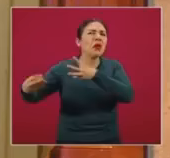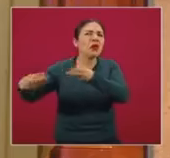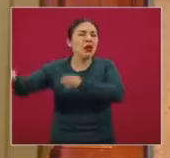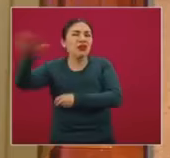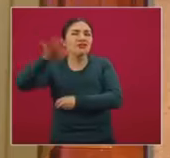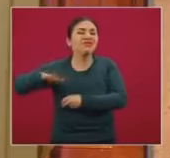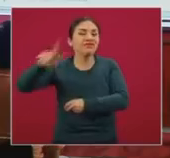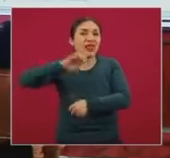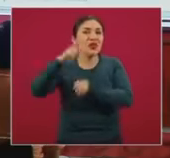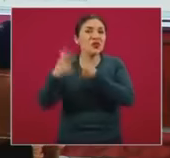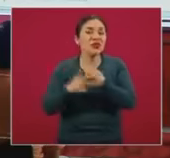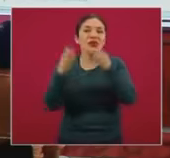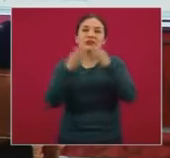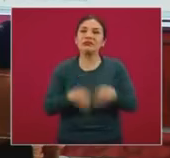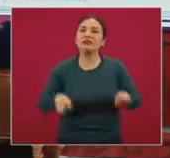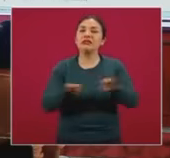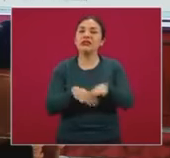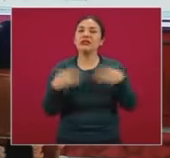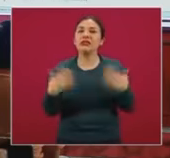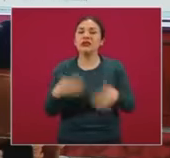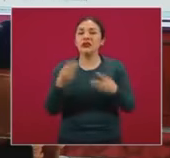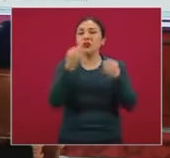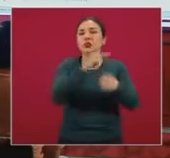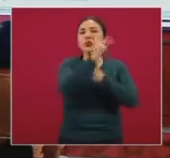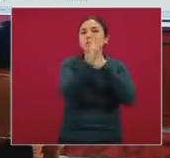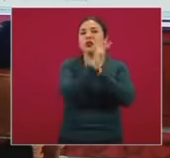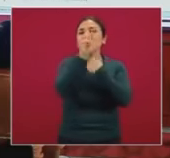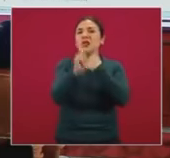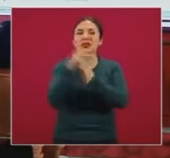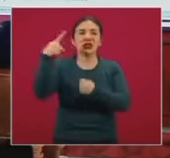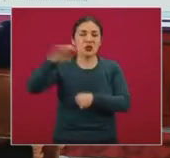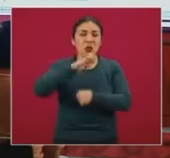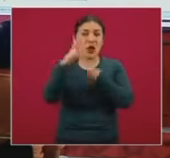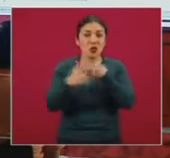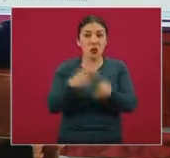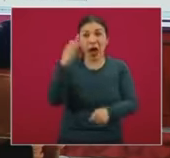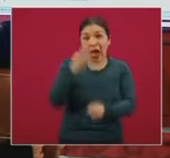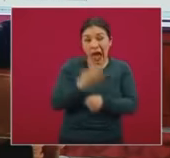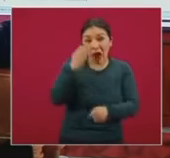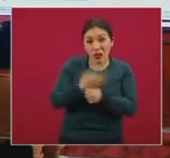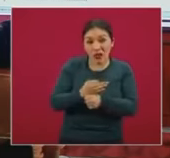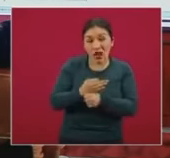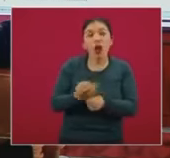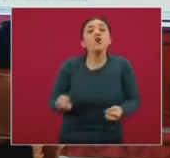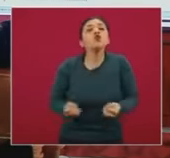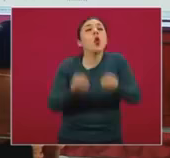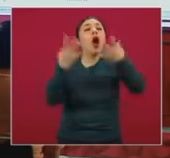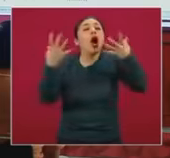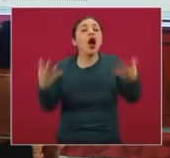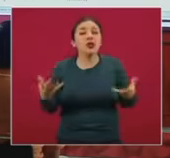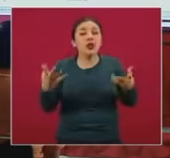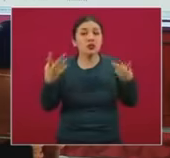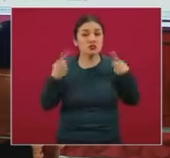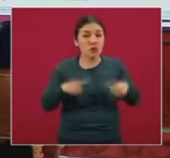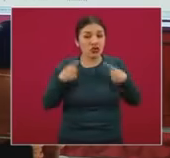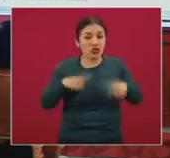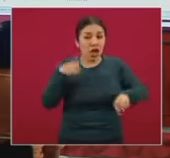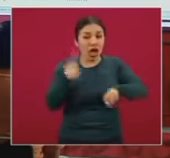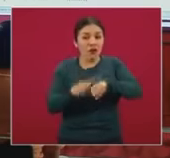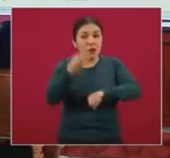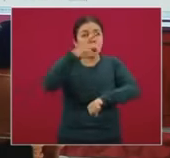epidémica importante, con rebrotes en varios de los países europeos, y en este momento la cantidad de casos